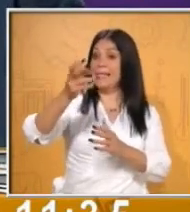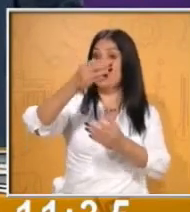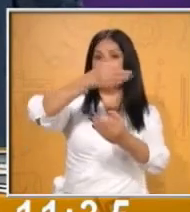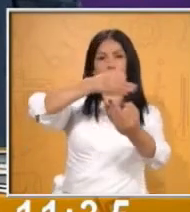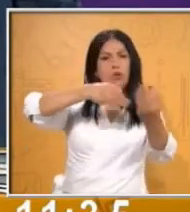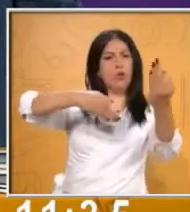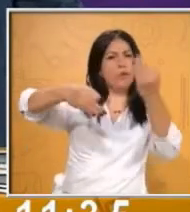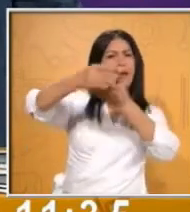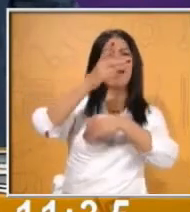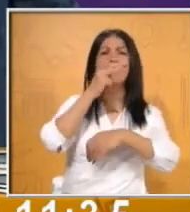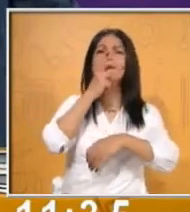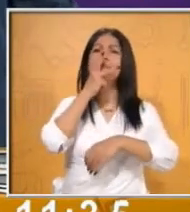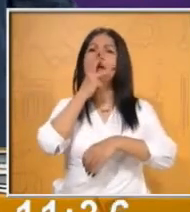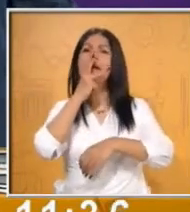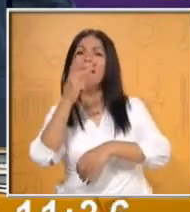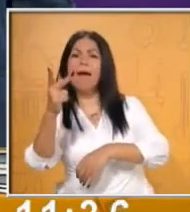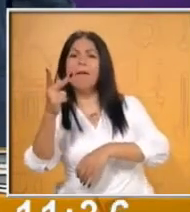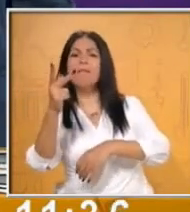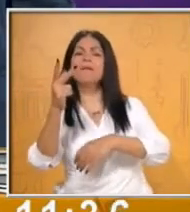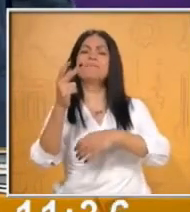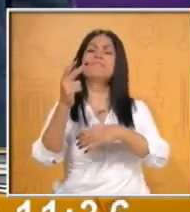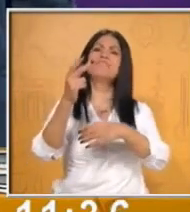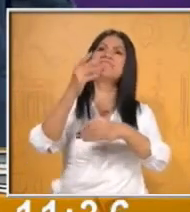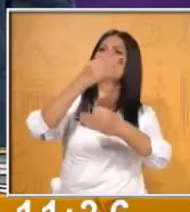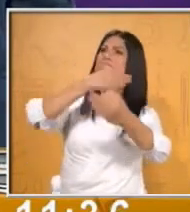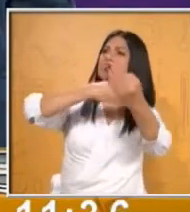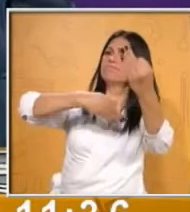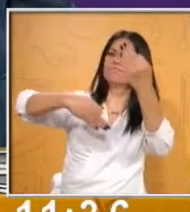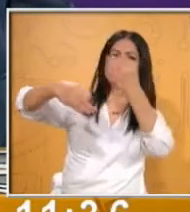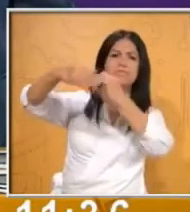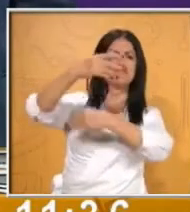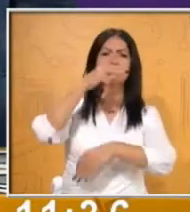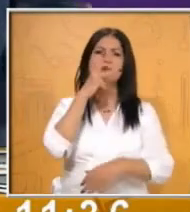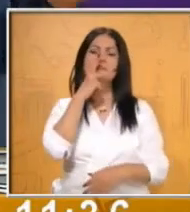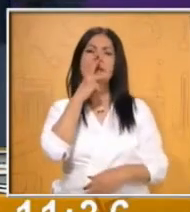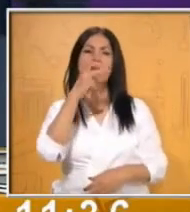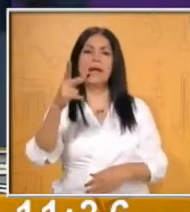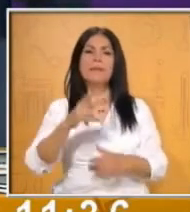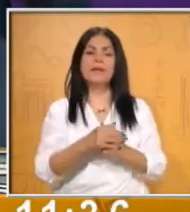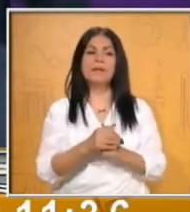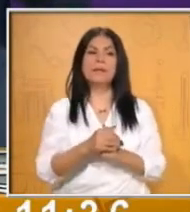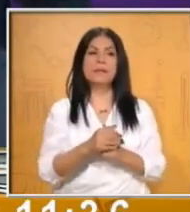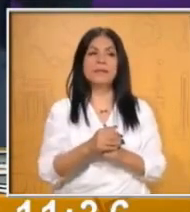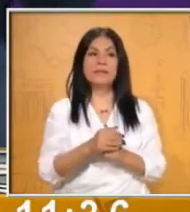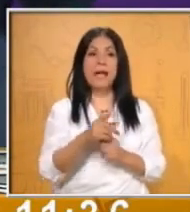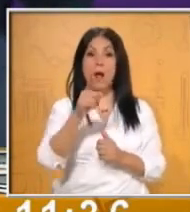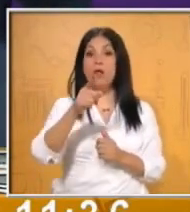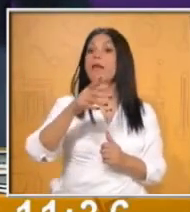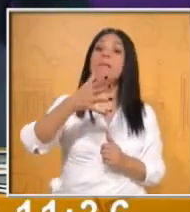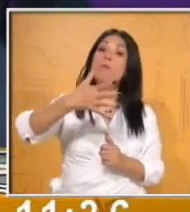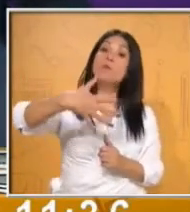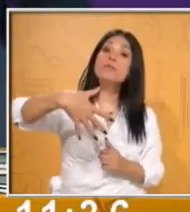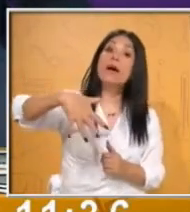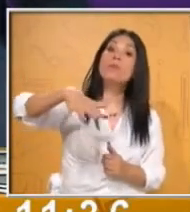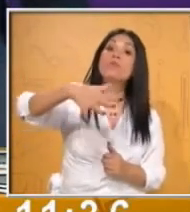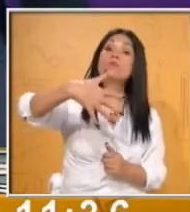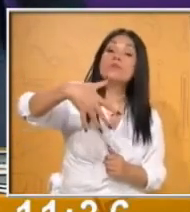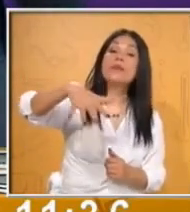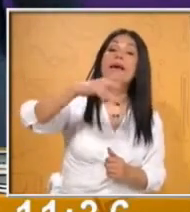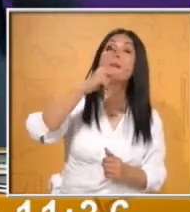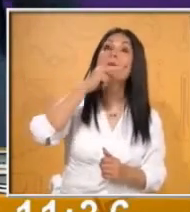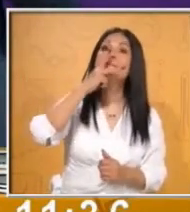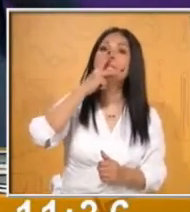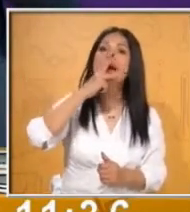En este caso, el Basta léxico que vamos a realizar son aquellas palabras que tienen una